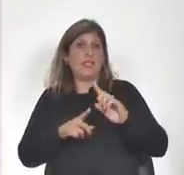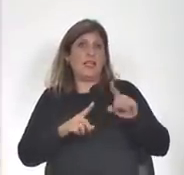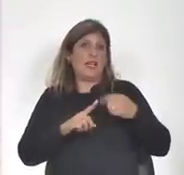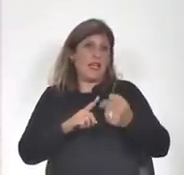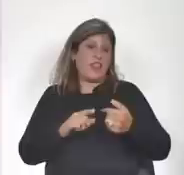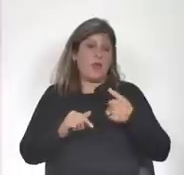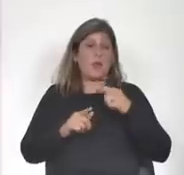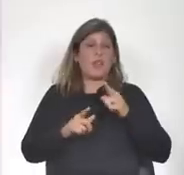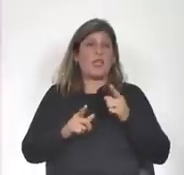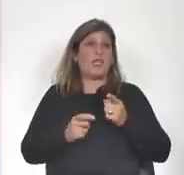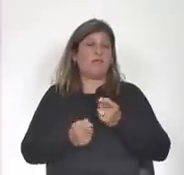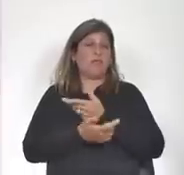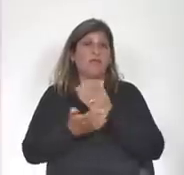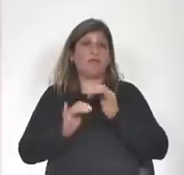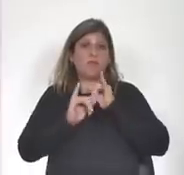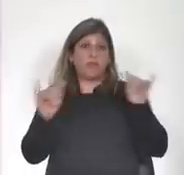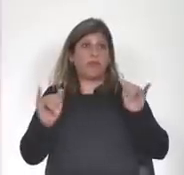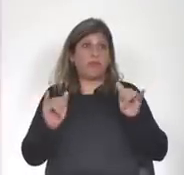después de que toma Estado público